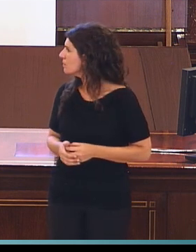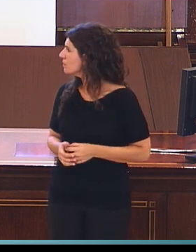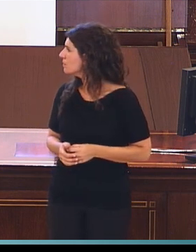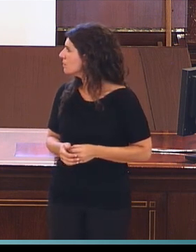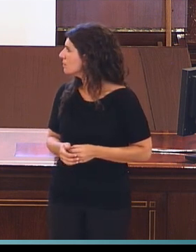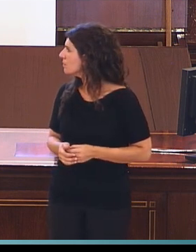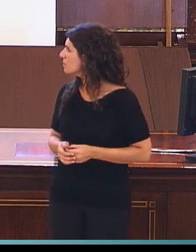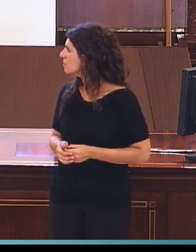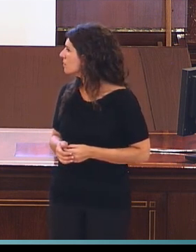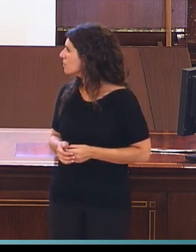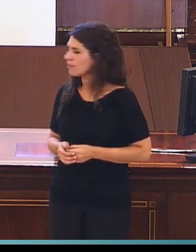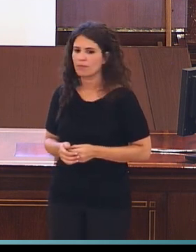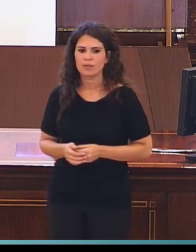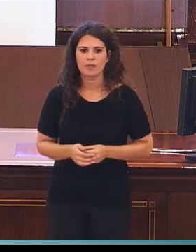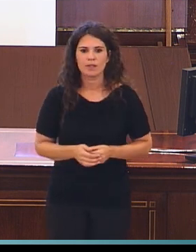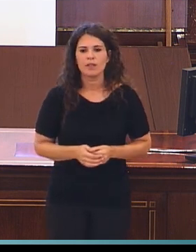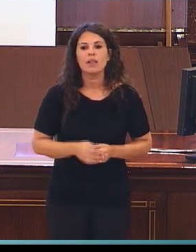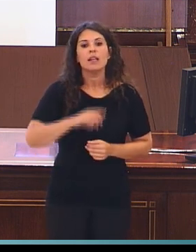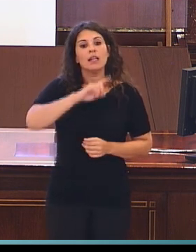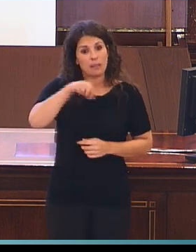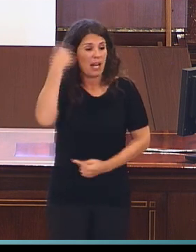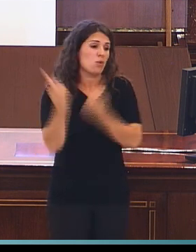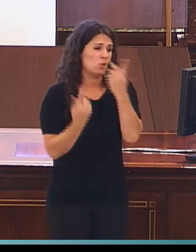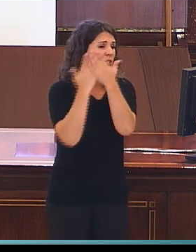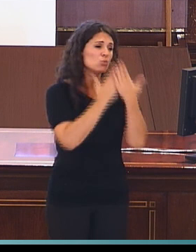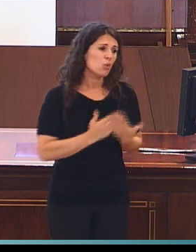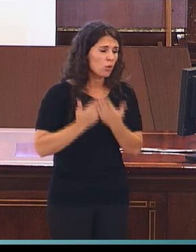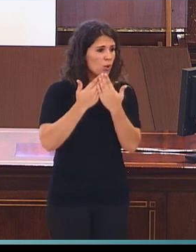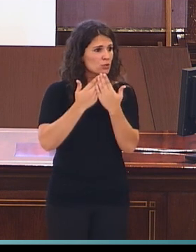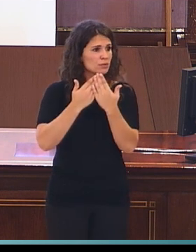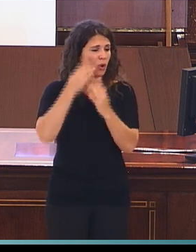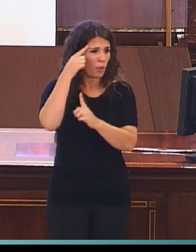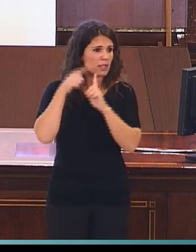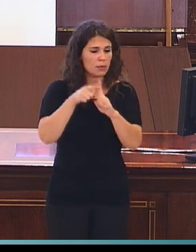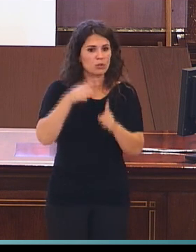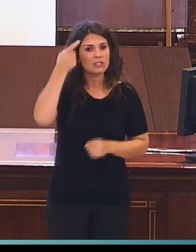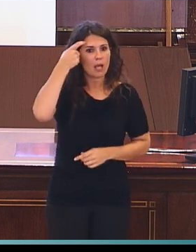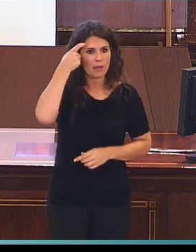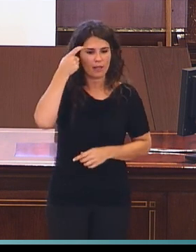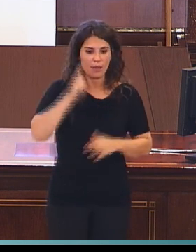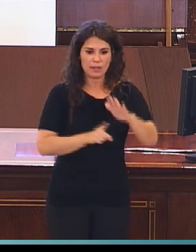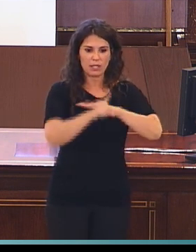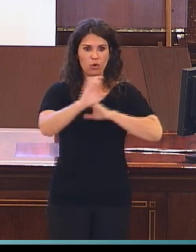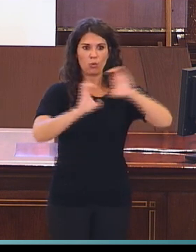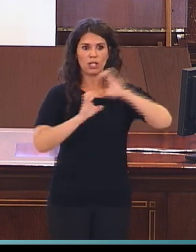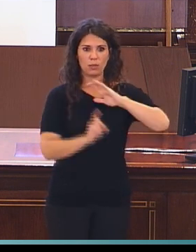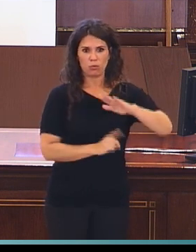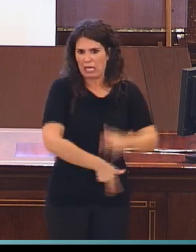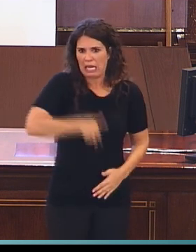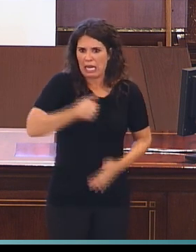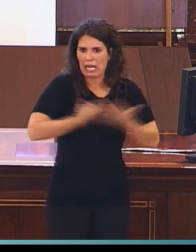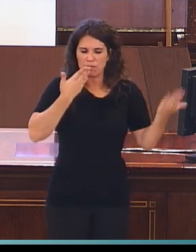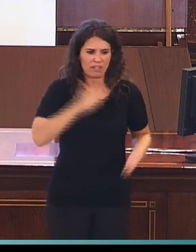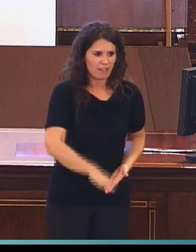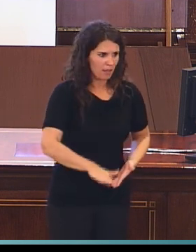Hay también estudios que van dirigidos a ver cómo afecta la lengua de signos al desarrollo comunicativo en general, en la infancia